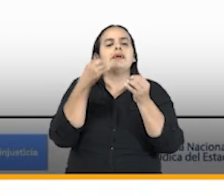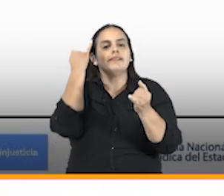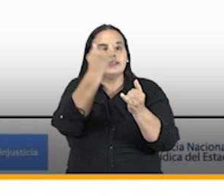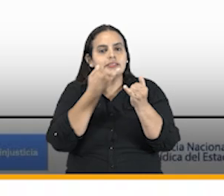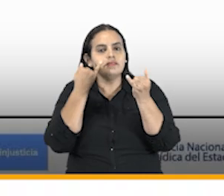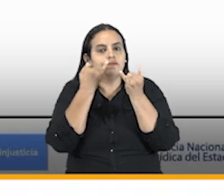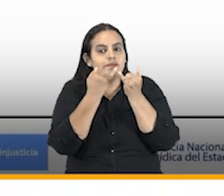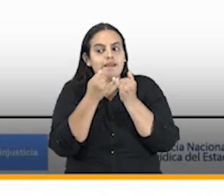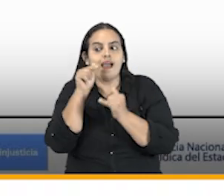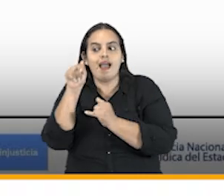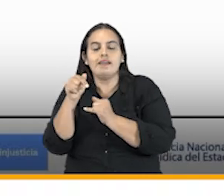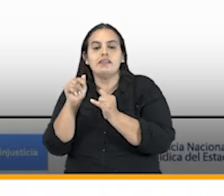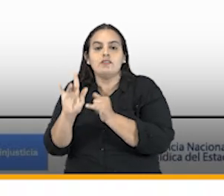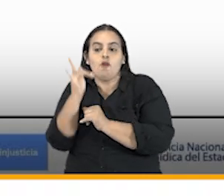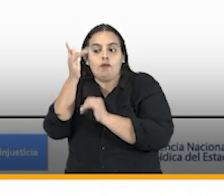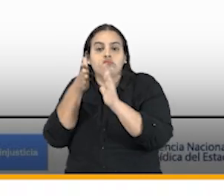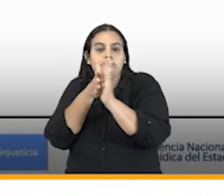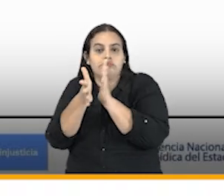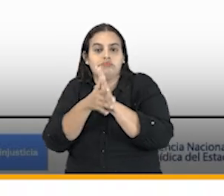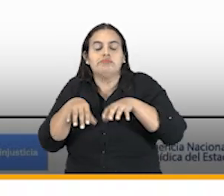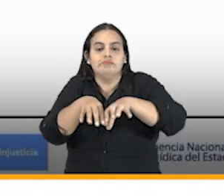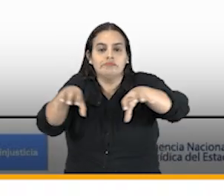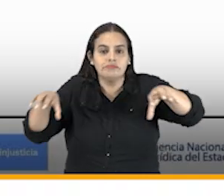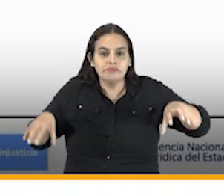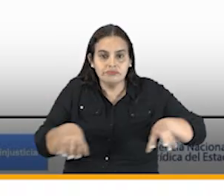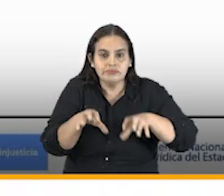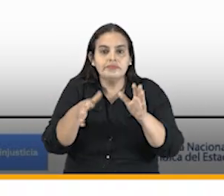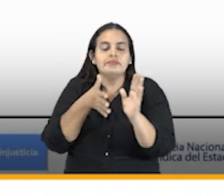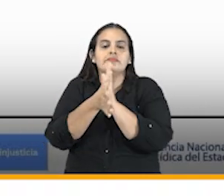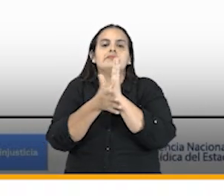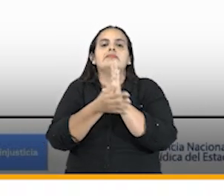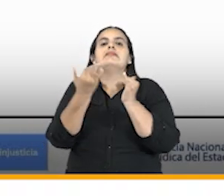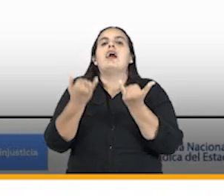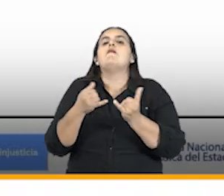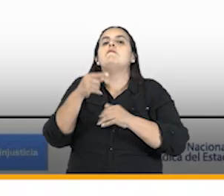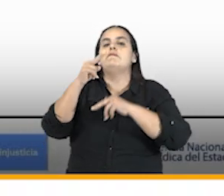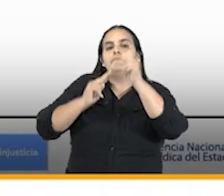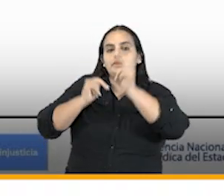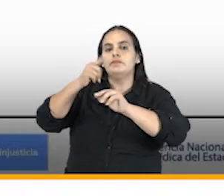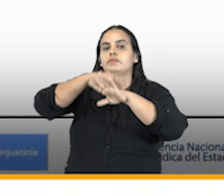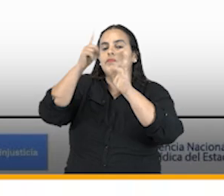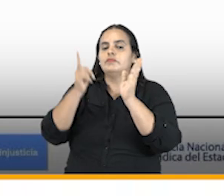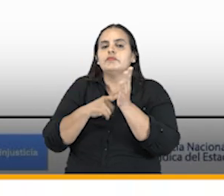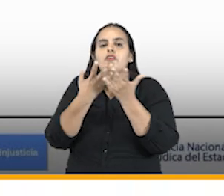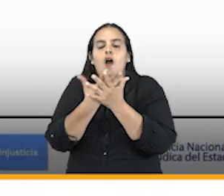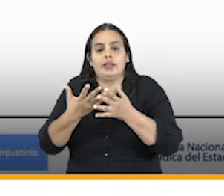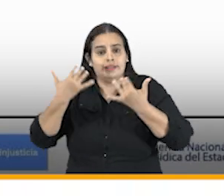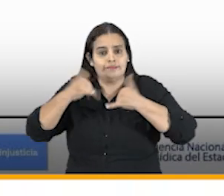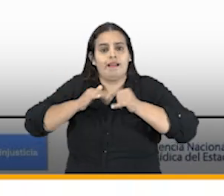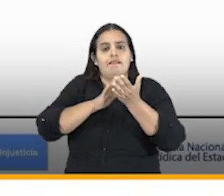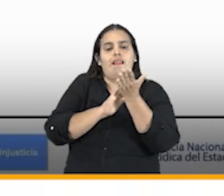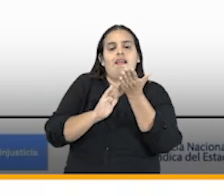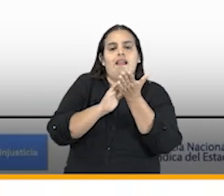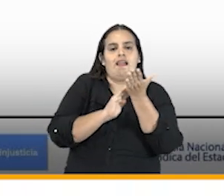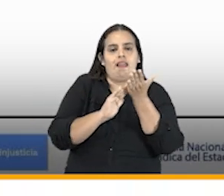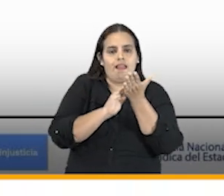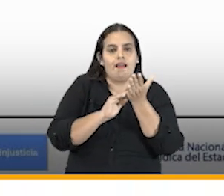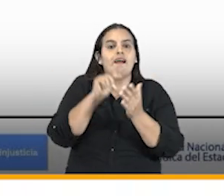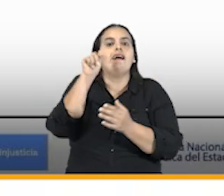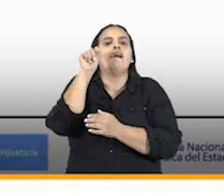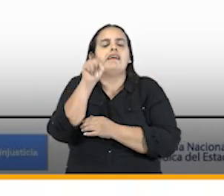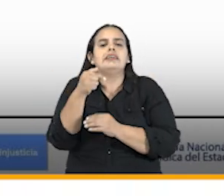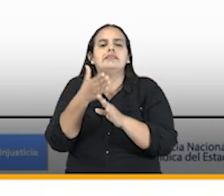identificar aquellas controversias de inversión en etapa prearbitral que constituyen hechos superados se trata entonces de las